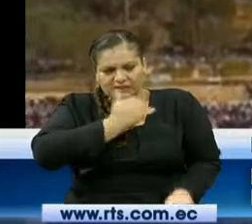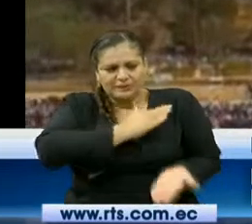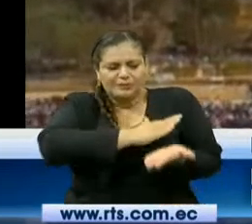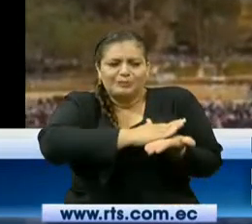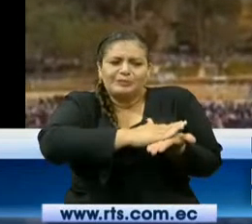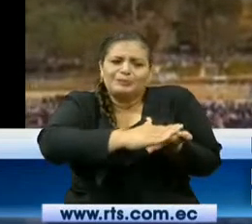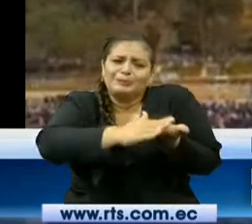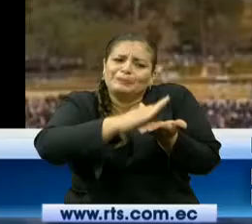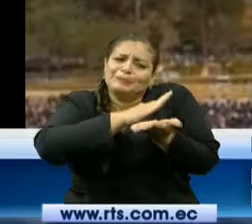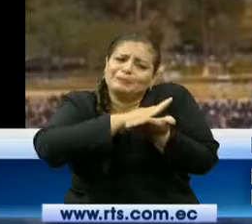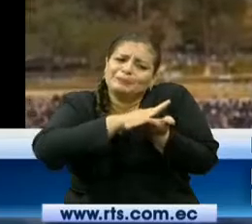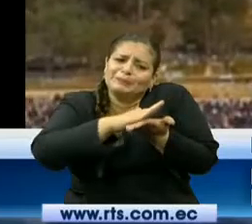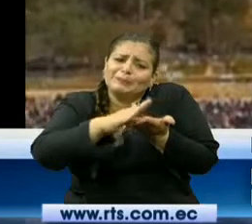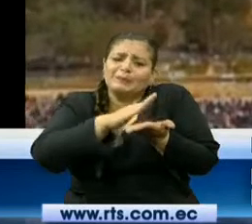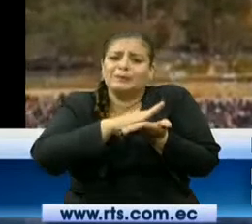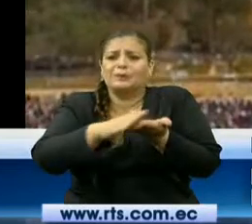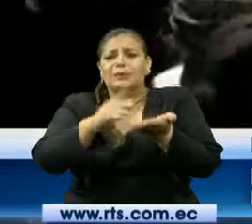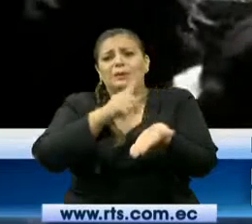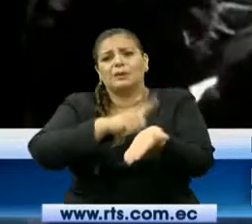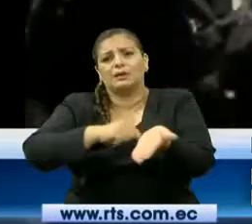¡Perdón, hermanos!